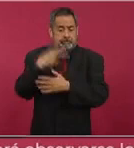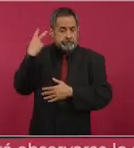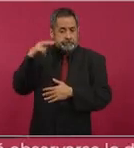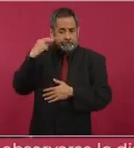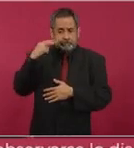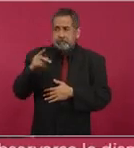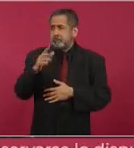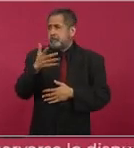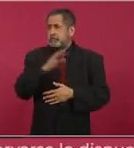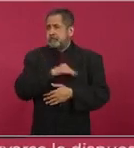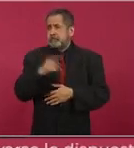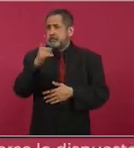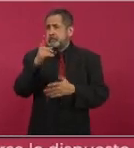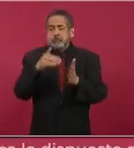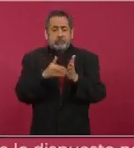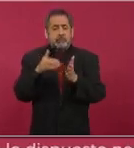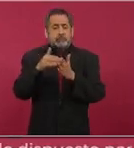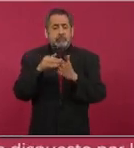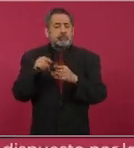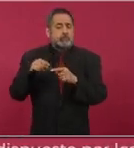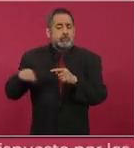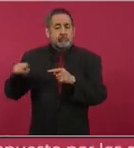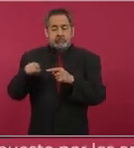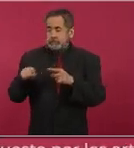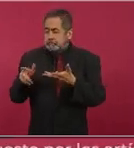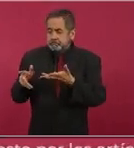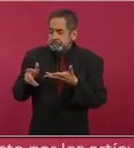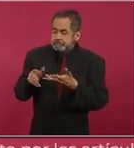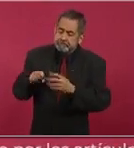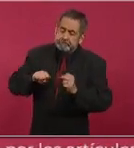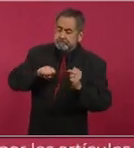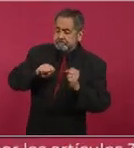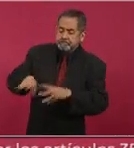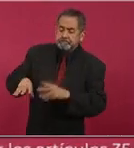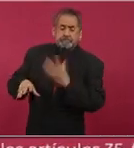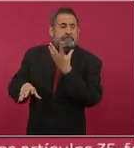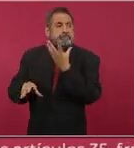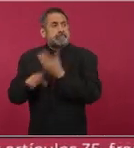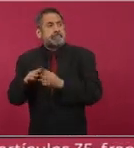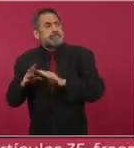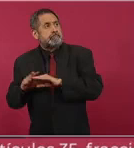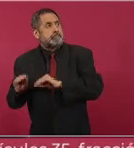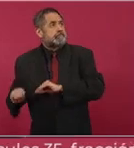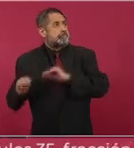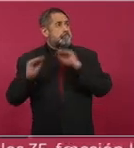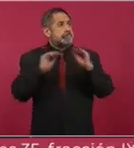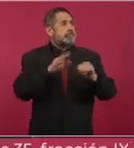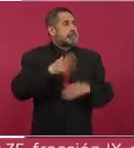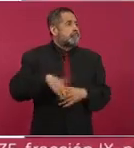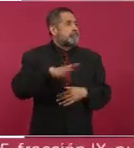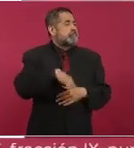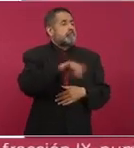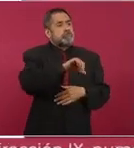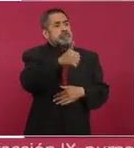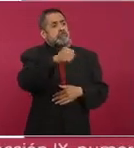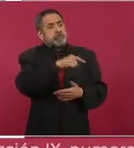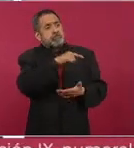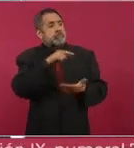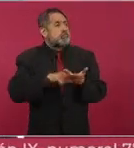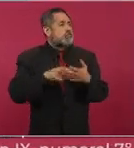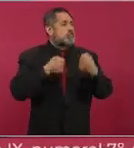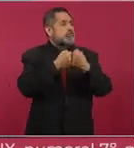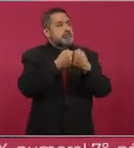Más de un millón se tuvieron que ir de Veracruz a buscarse la vida a las ciudades